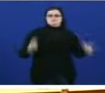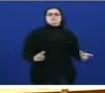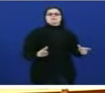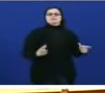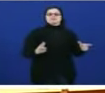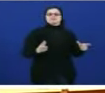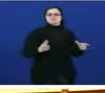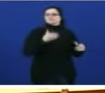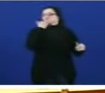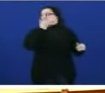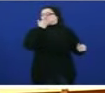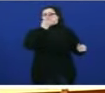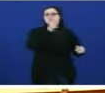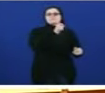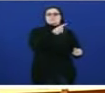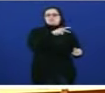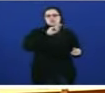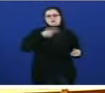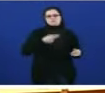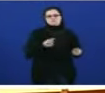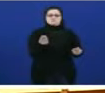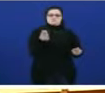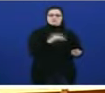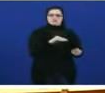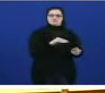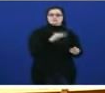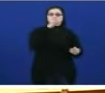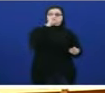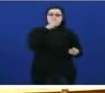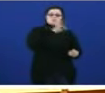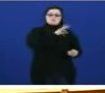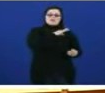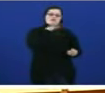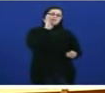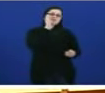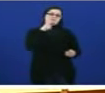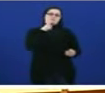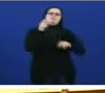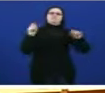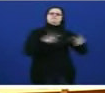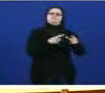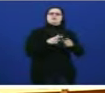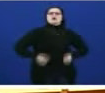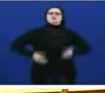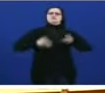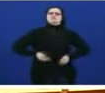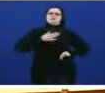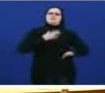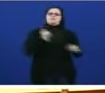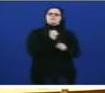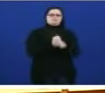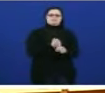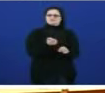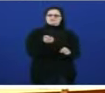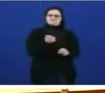case pois mil euros porque onde vostede decía que se reducían os gastos de personal o revés os